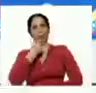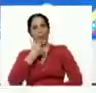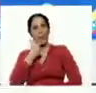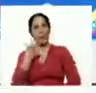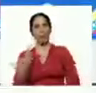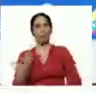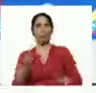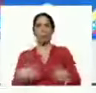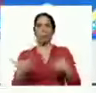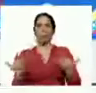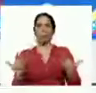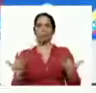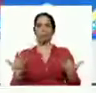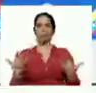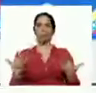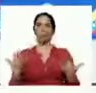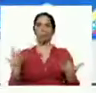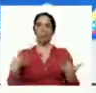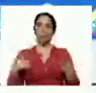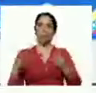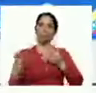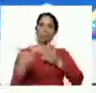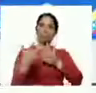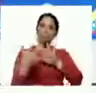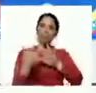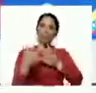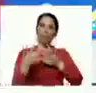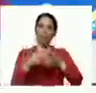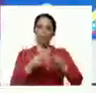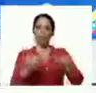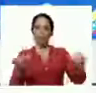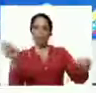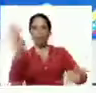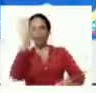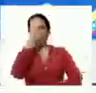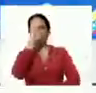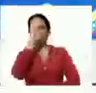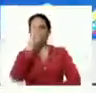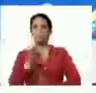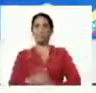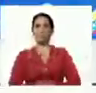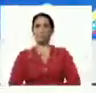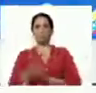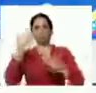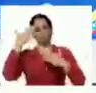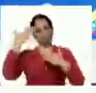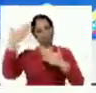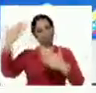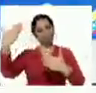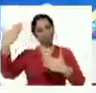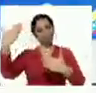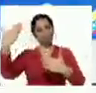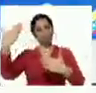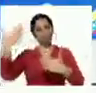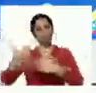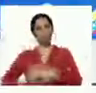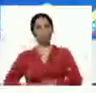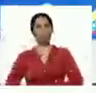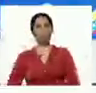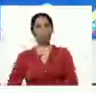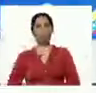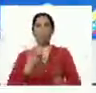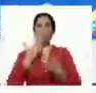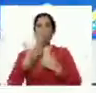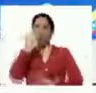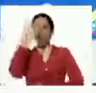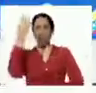cuando tenemos contacto con la tierra de Varina mi saludo y le pido